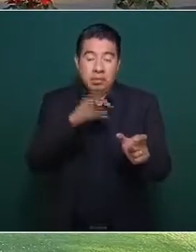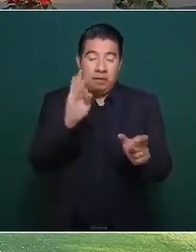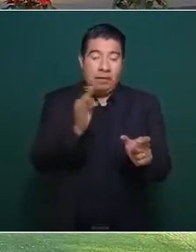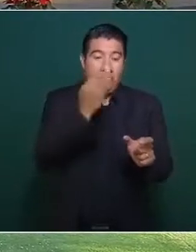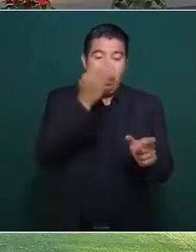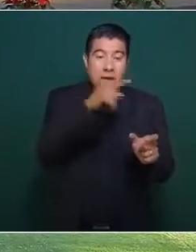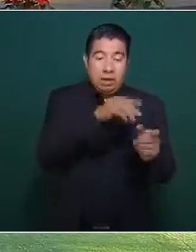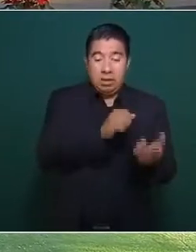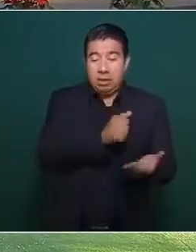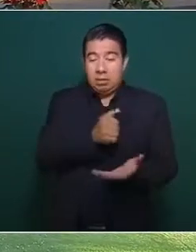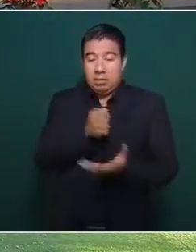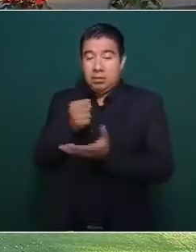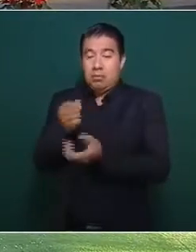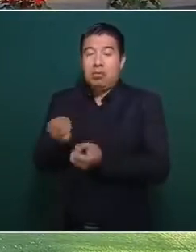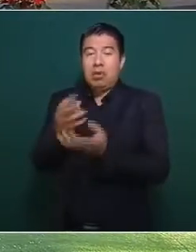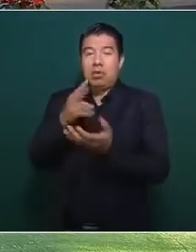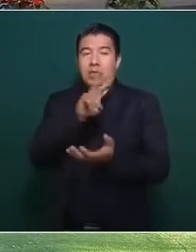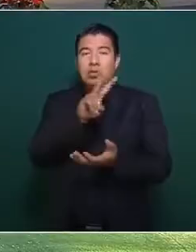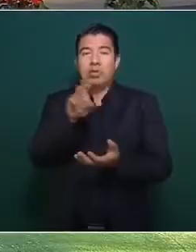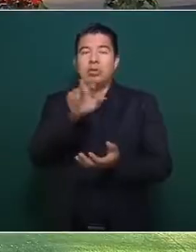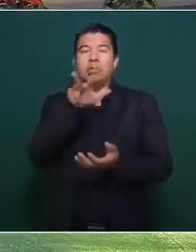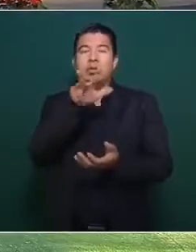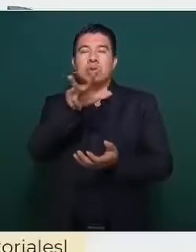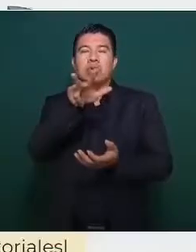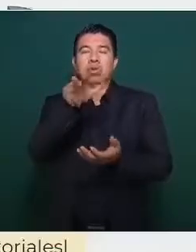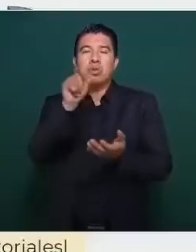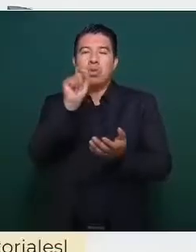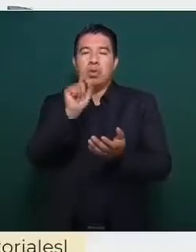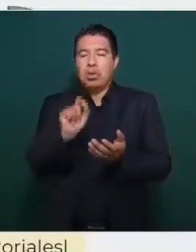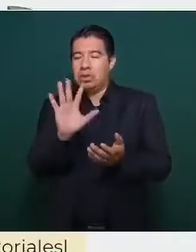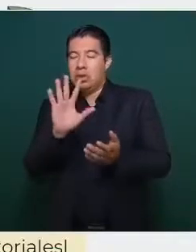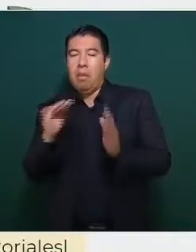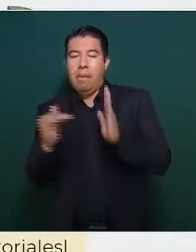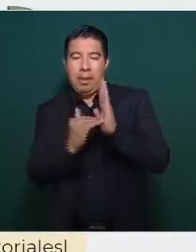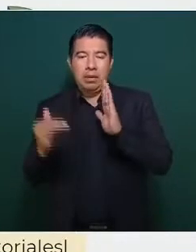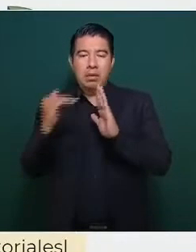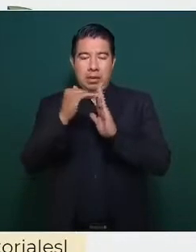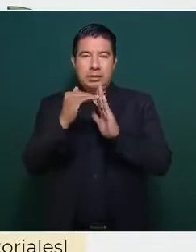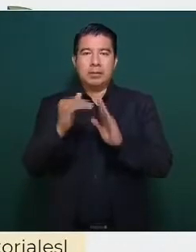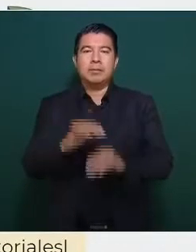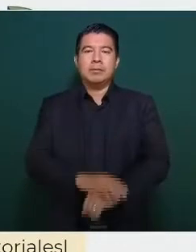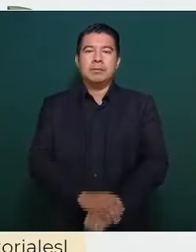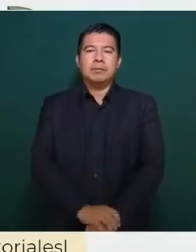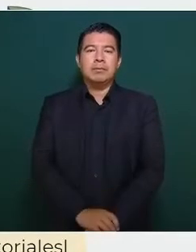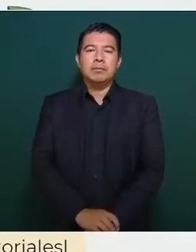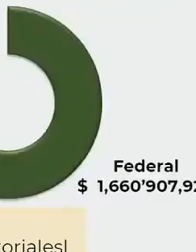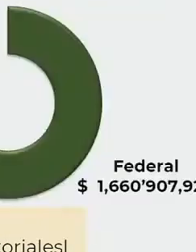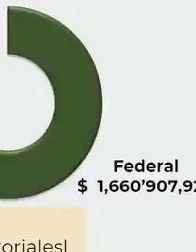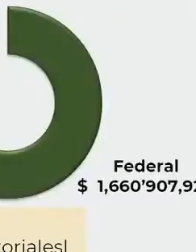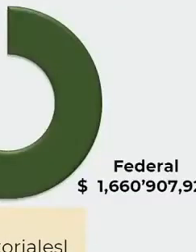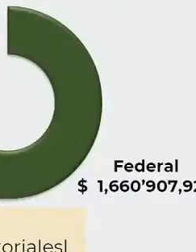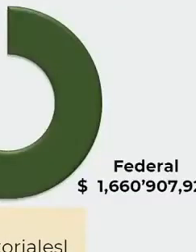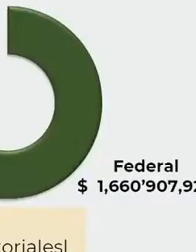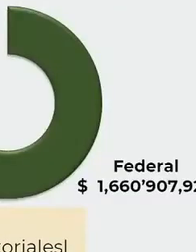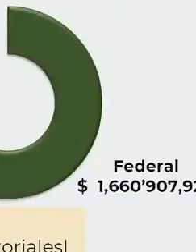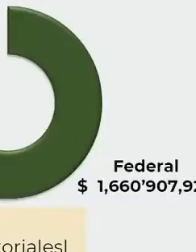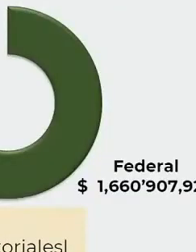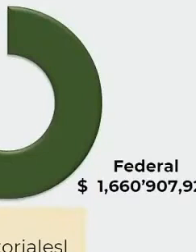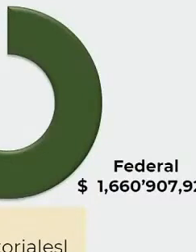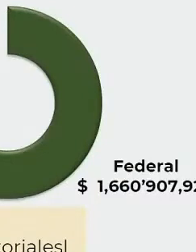218.5 millones de pesos. Por parte del propio Estado, se asignan